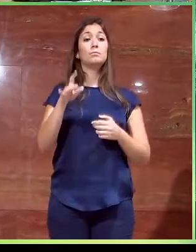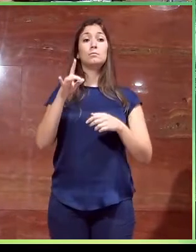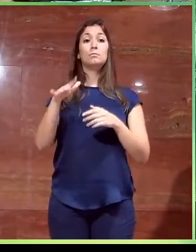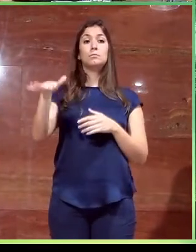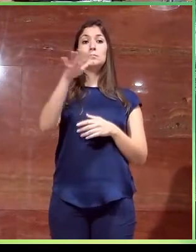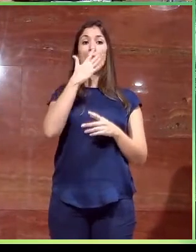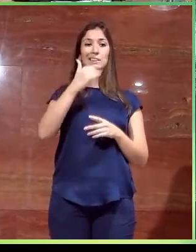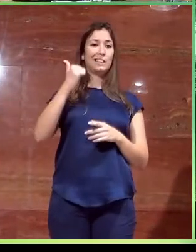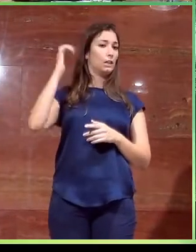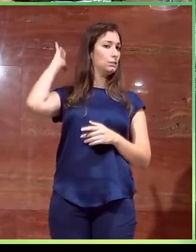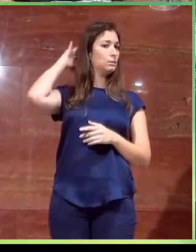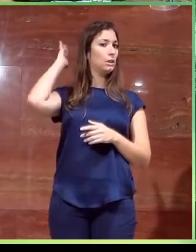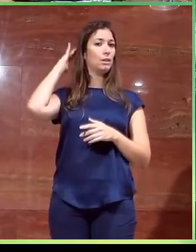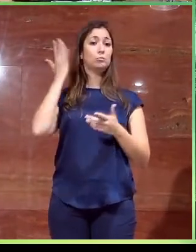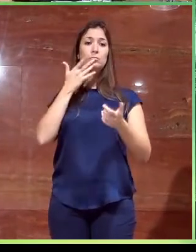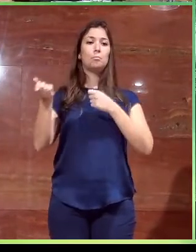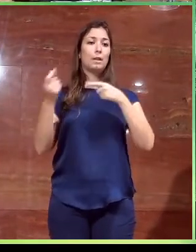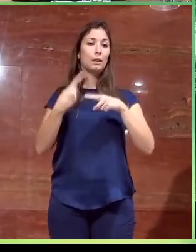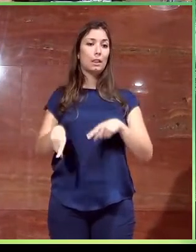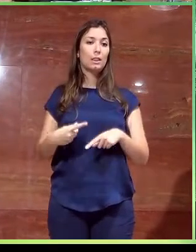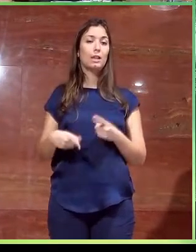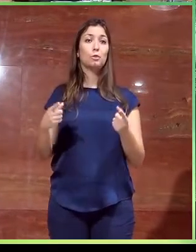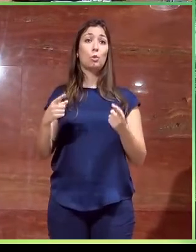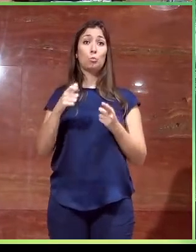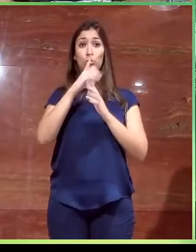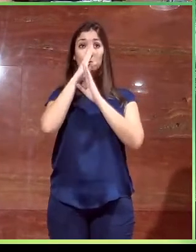acceso trasero, un acceso de mercancías y un acceso, digamos,